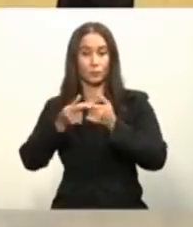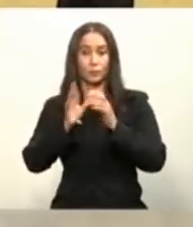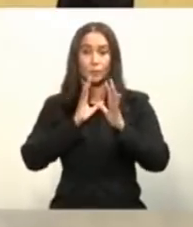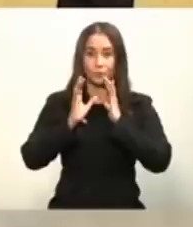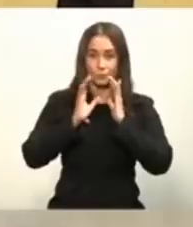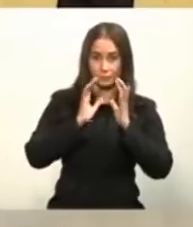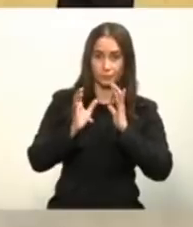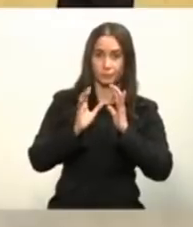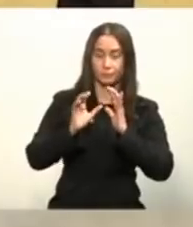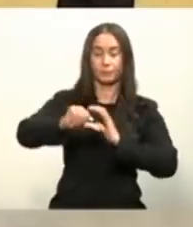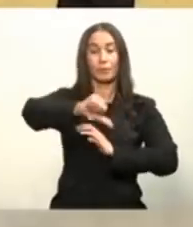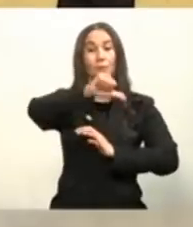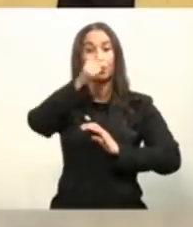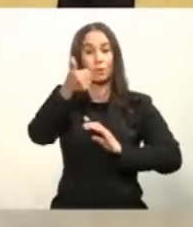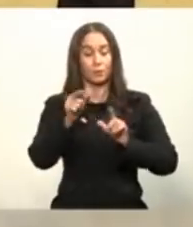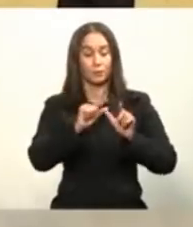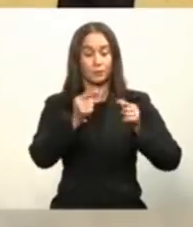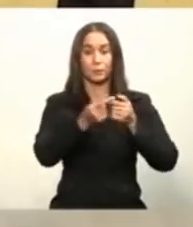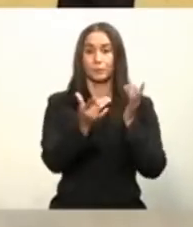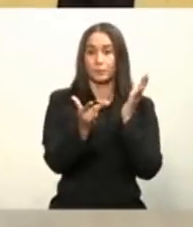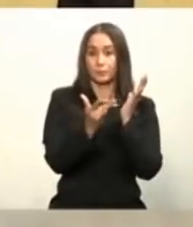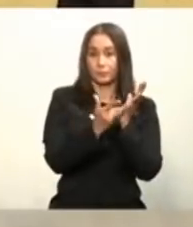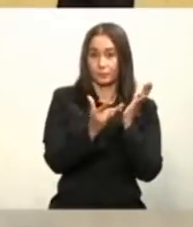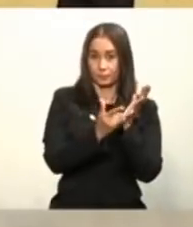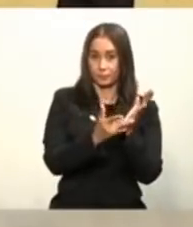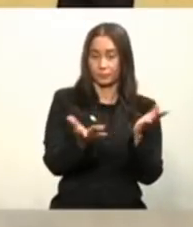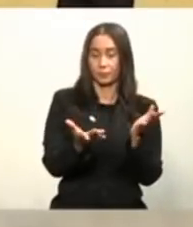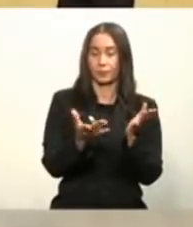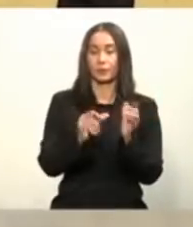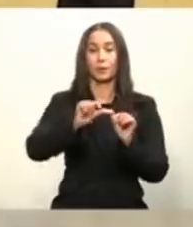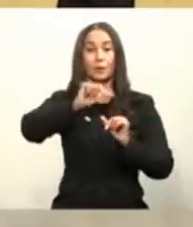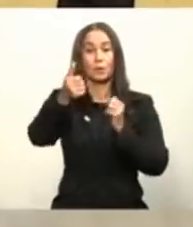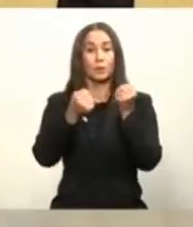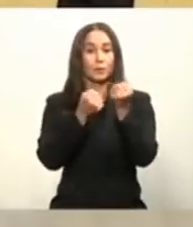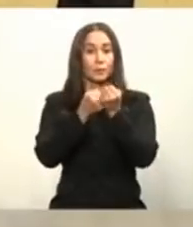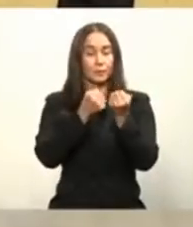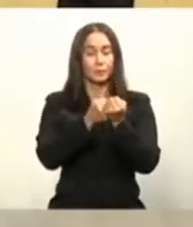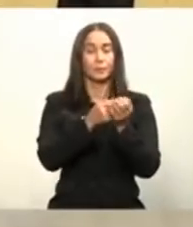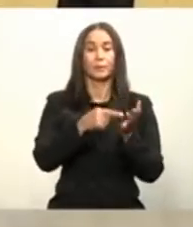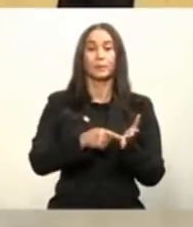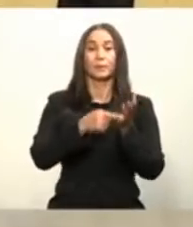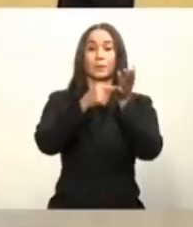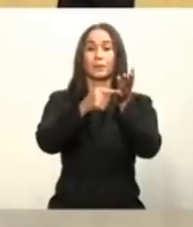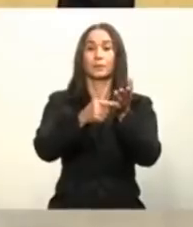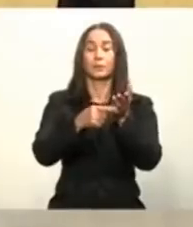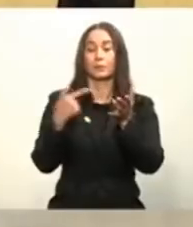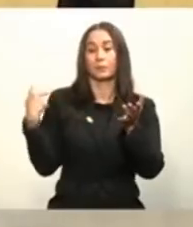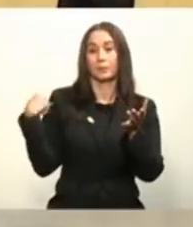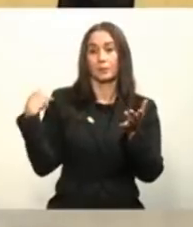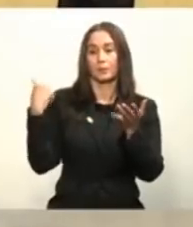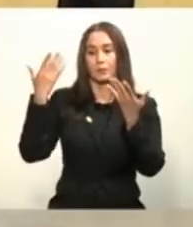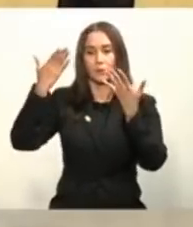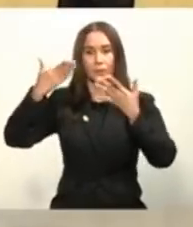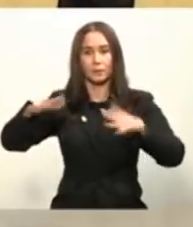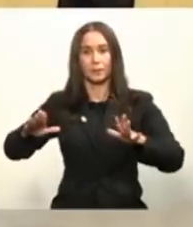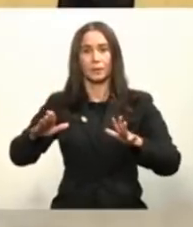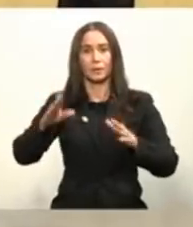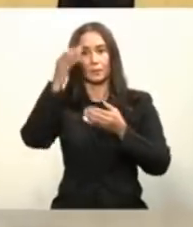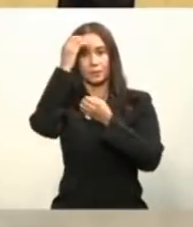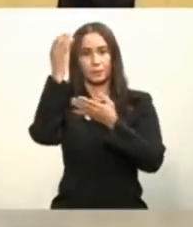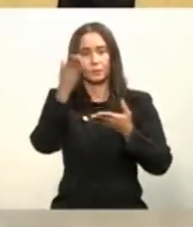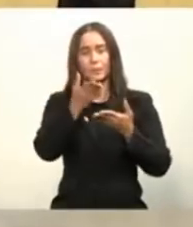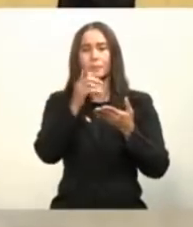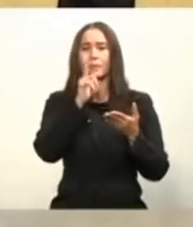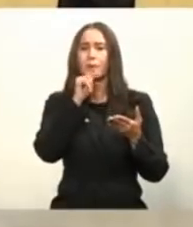los sistemas informáticos, soportes, identificación de vacunados. El departamento legal